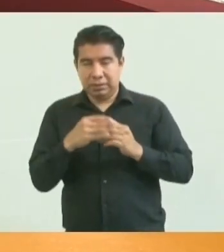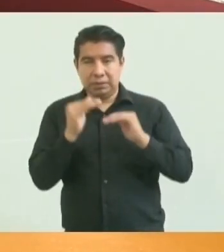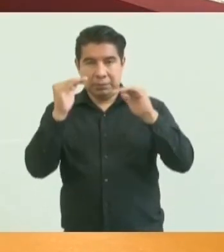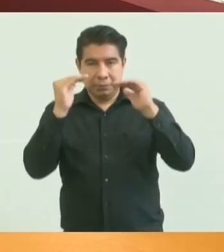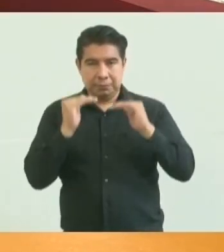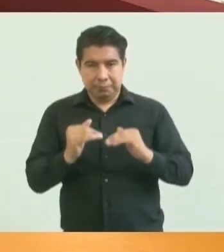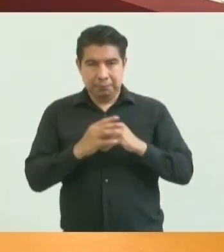por ver el video.